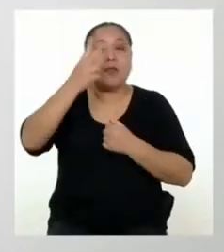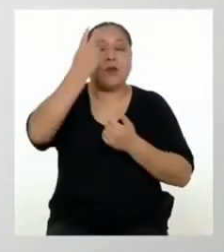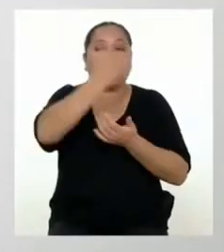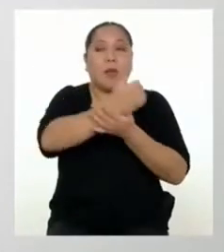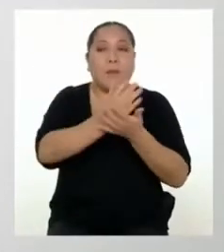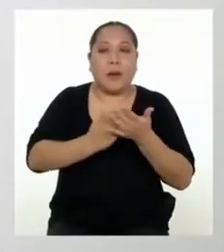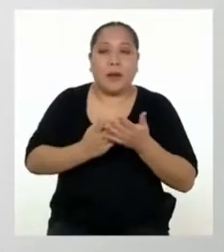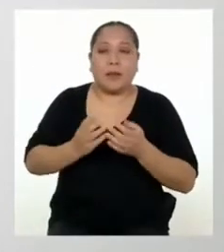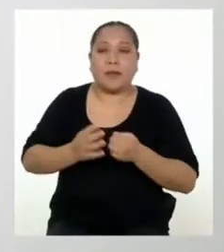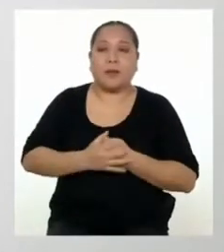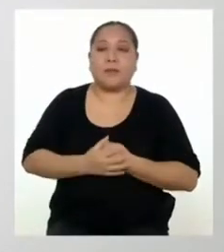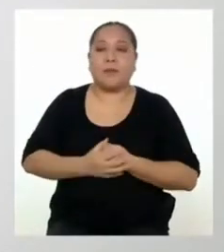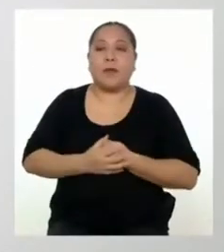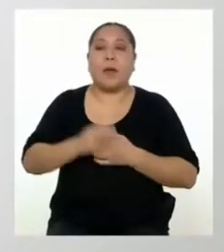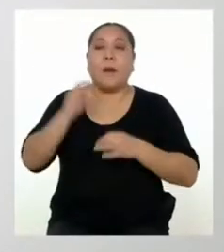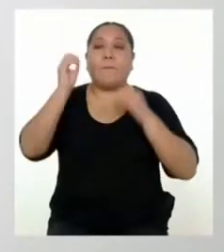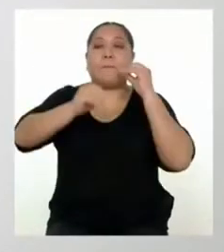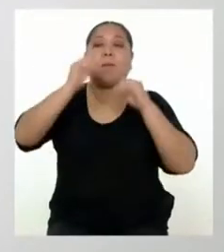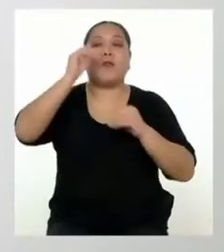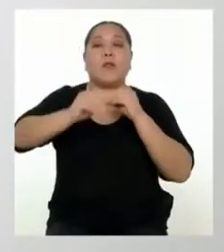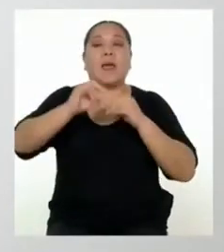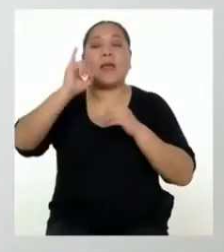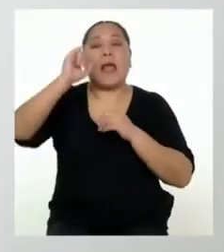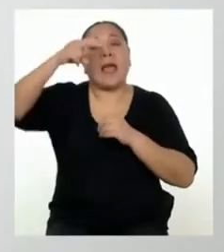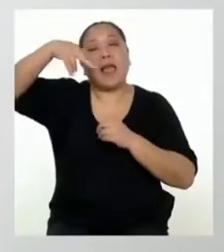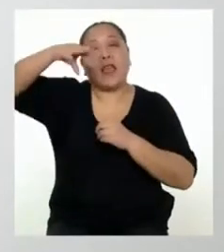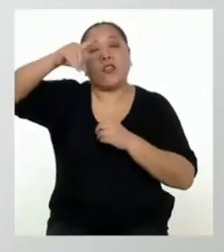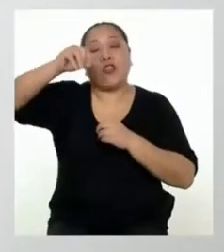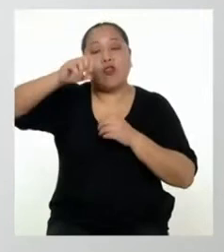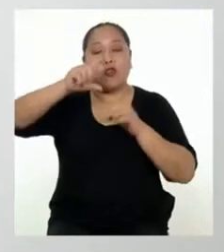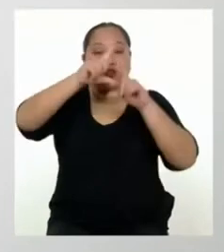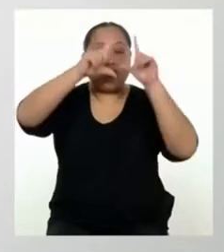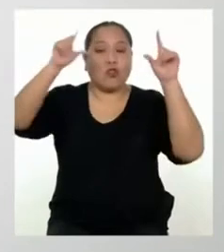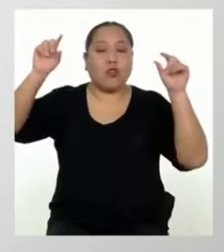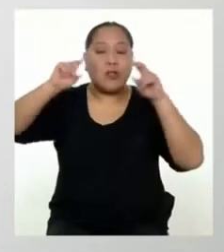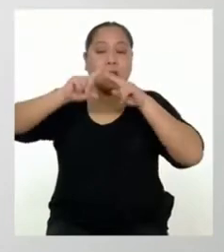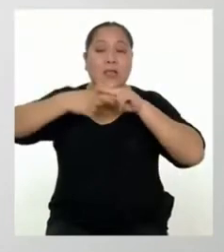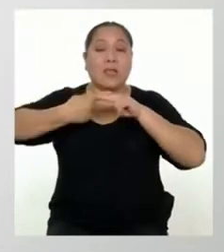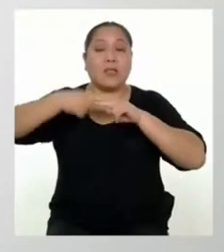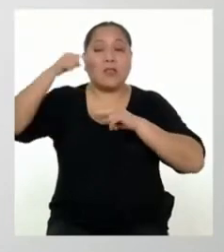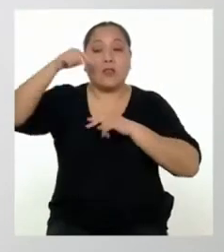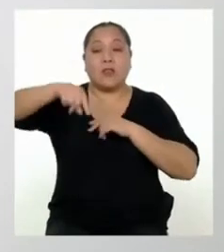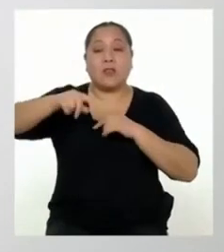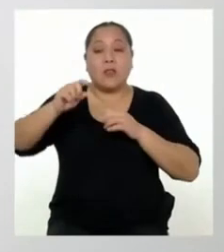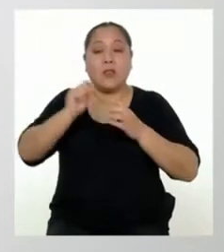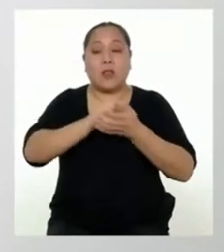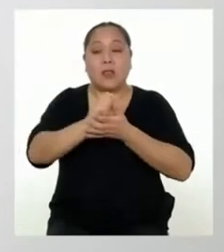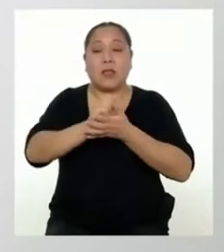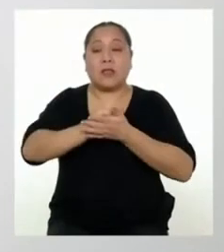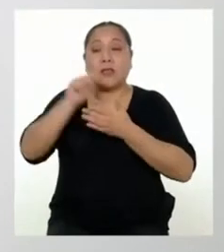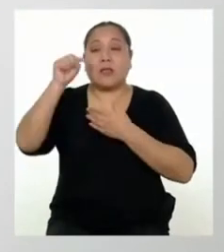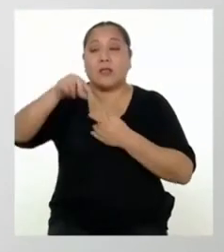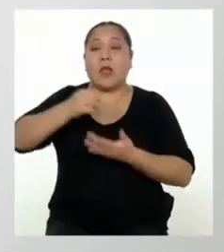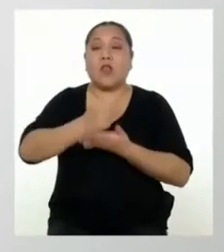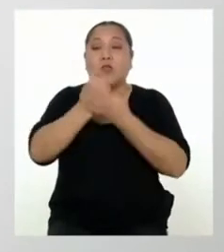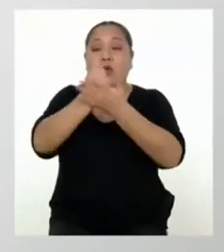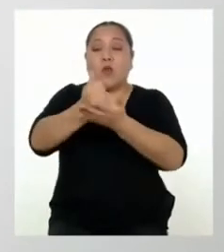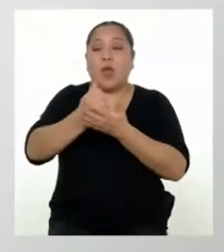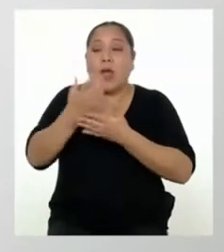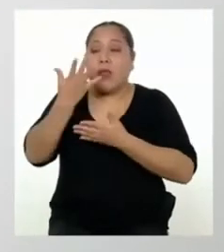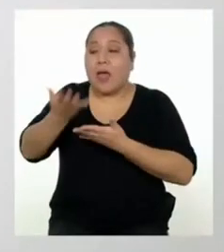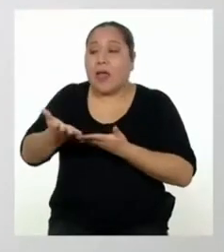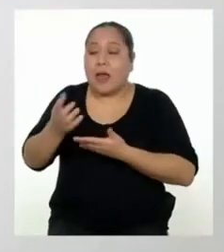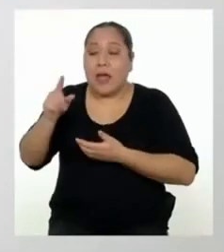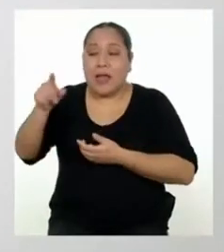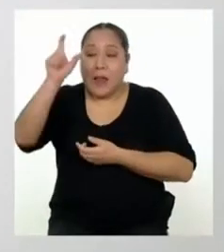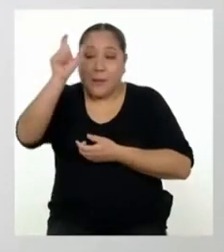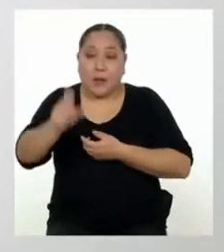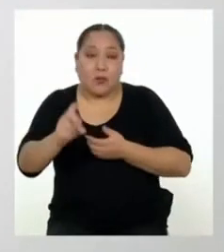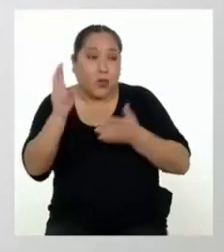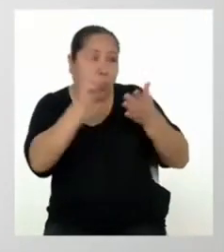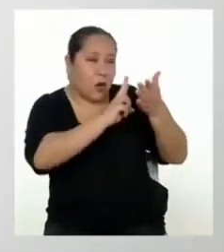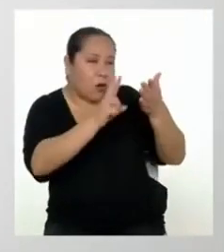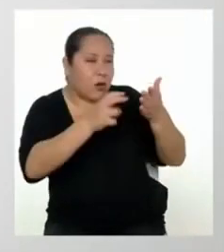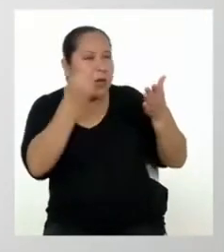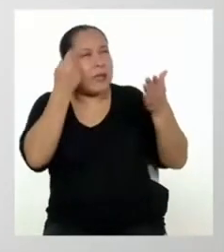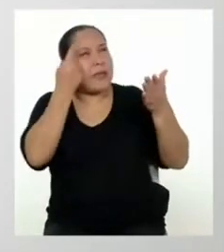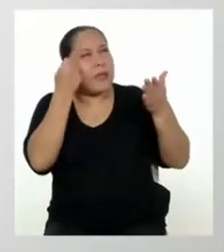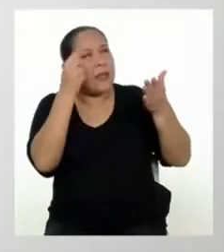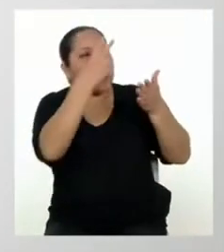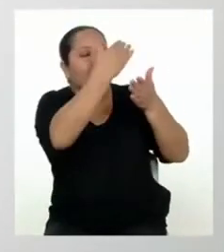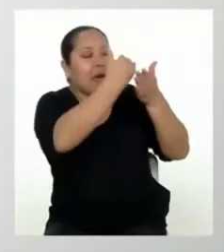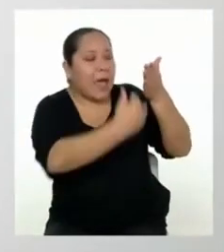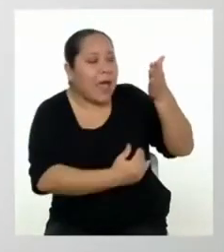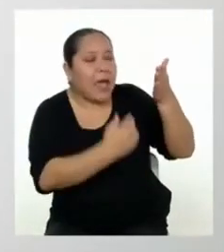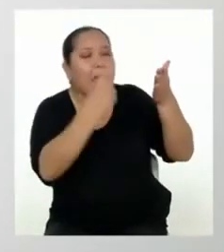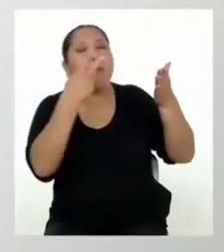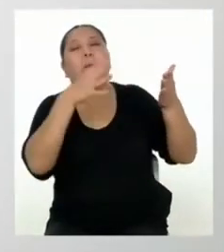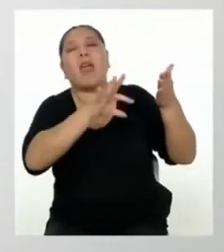con el segundo paso. Plantear la introducción de nuestro texto. Esta introducción permite darle al lector una idea más clara de qué vamos a desarrollar